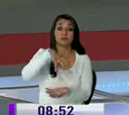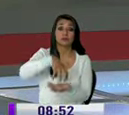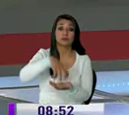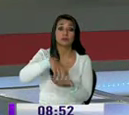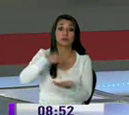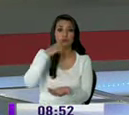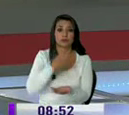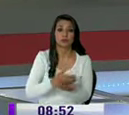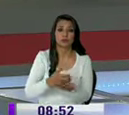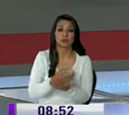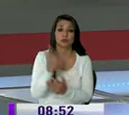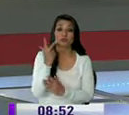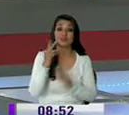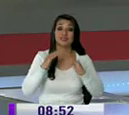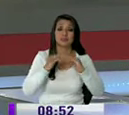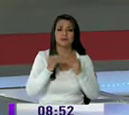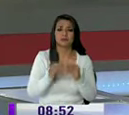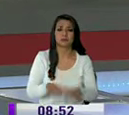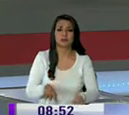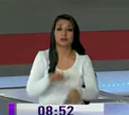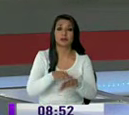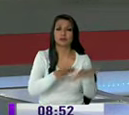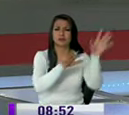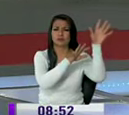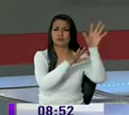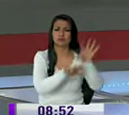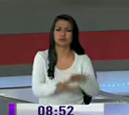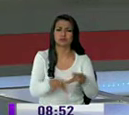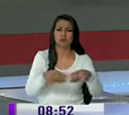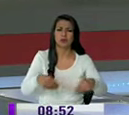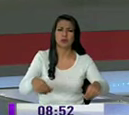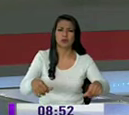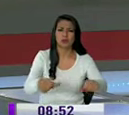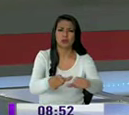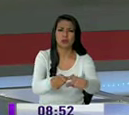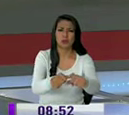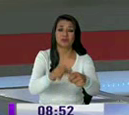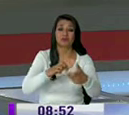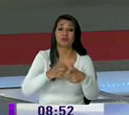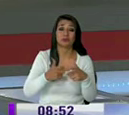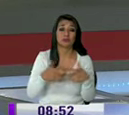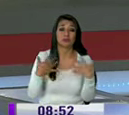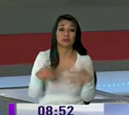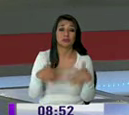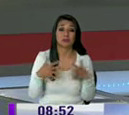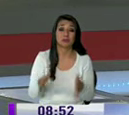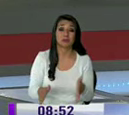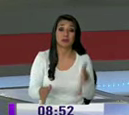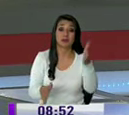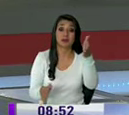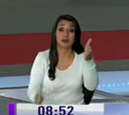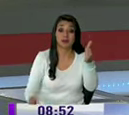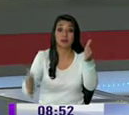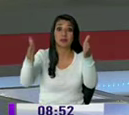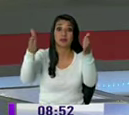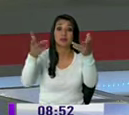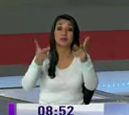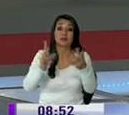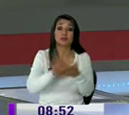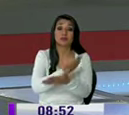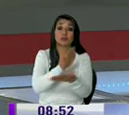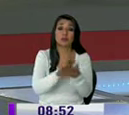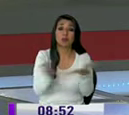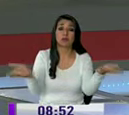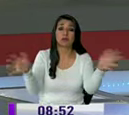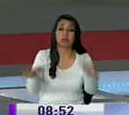tres viviendas fueron afectadas por el dictamiento con lodo y tierra problemas graves en las paredes y un establecimiento educativo colapsado todo